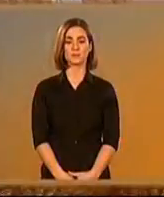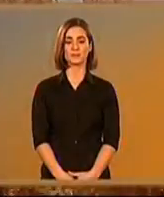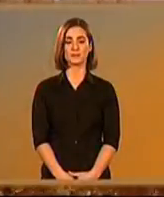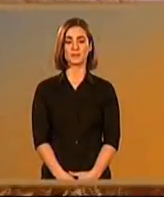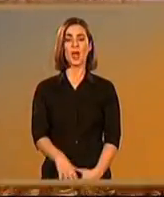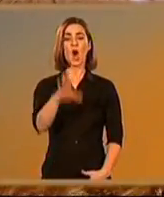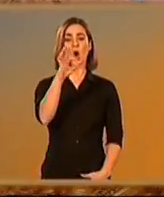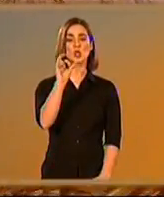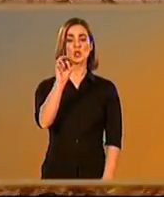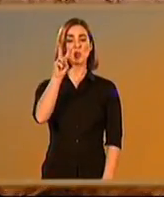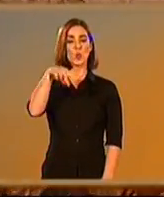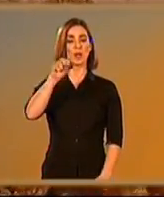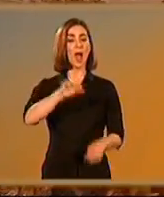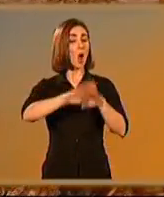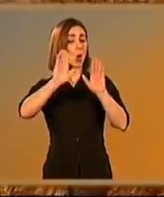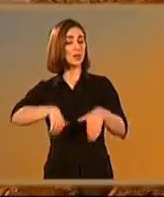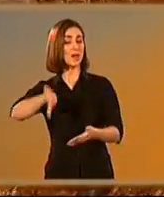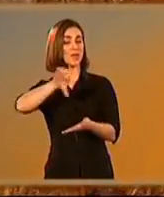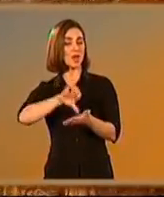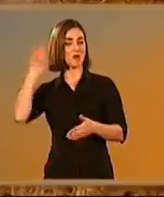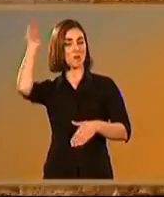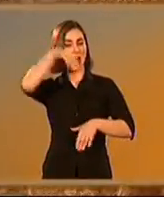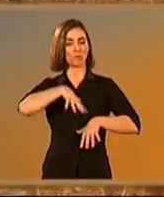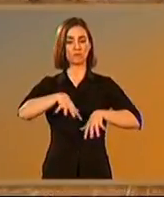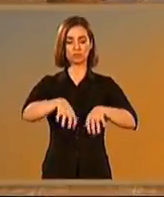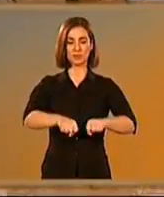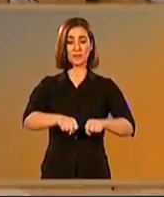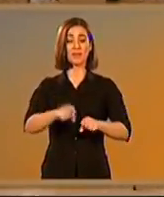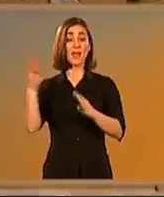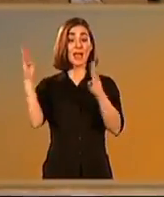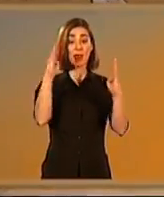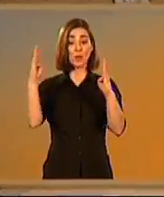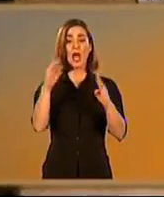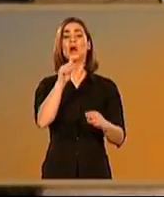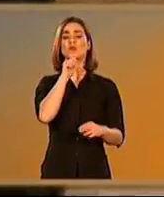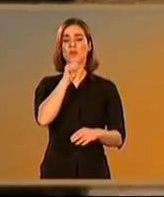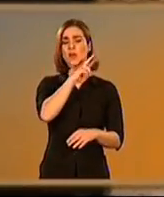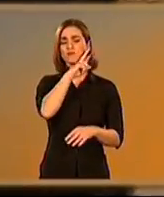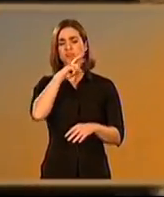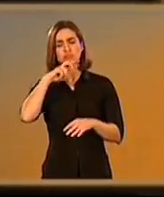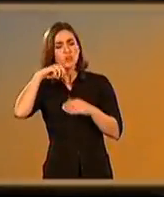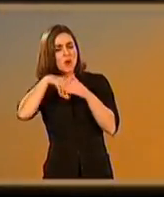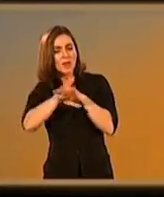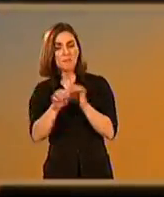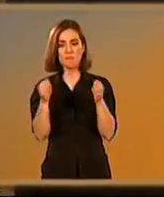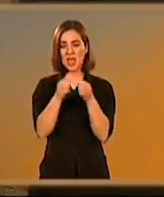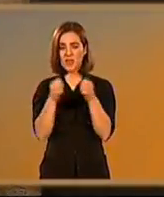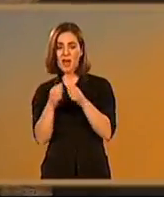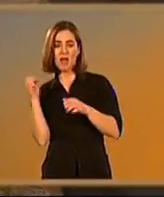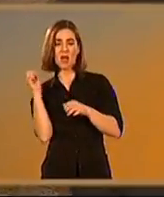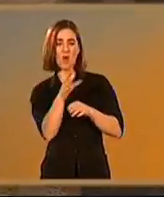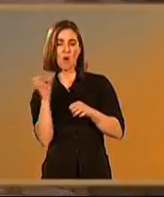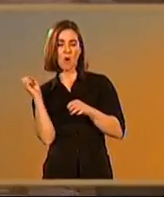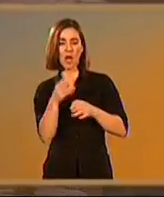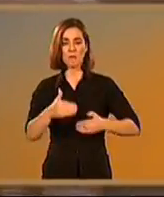Alineada con Pompeyo, este enclave fue el último reduto que resistió el asedio, que debió ser terrible, a tenor de la gran cantidad de